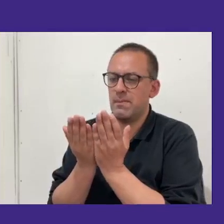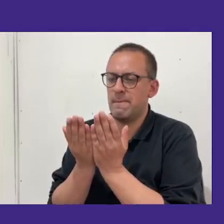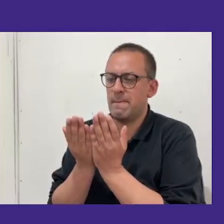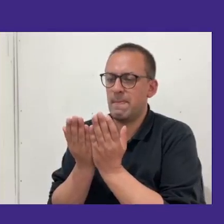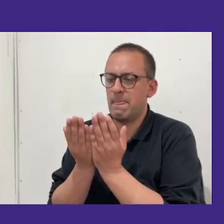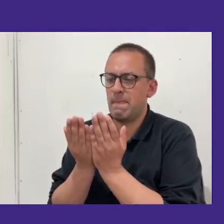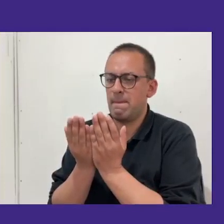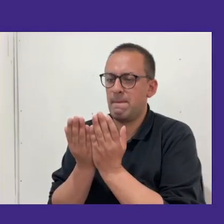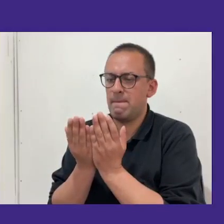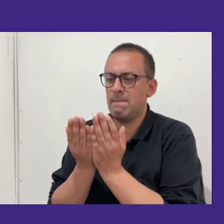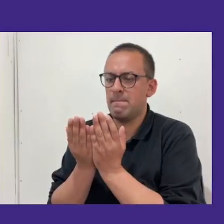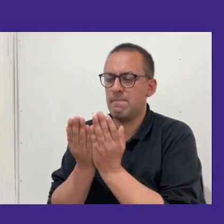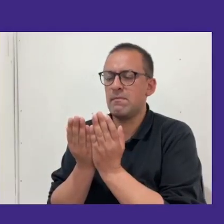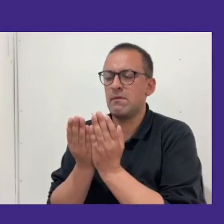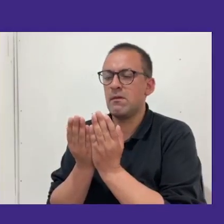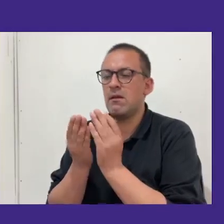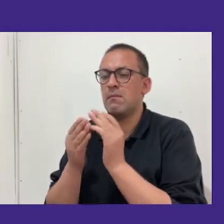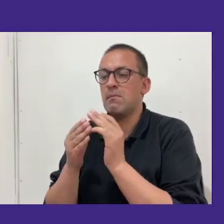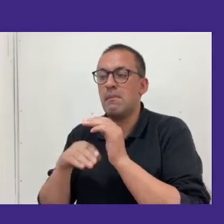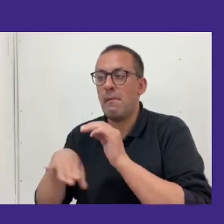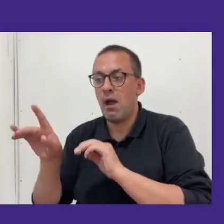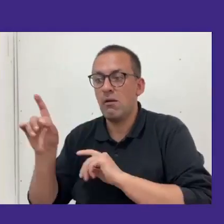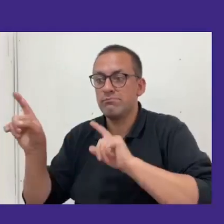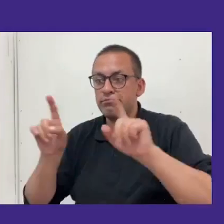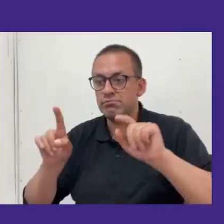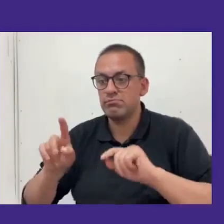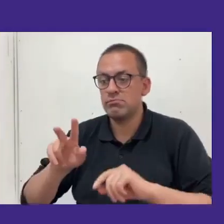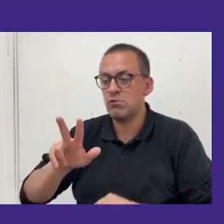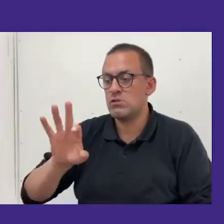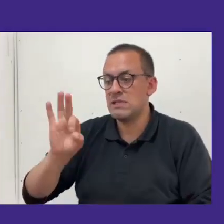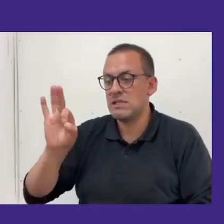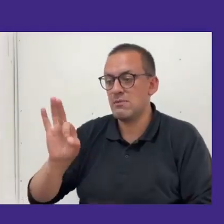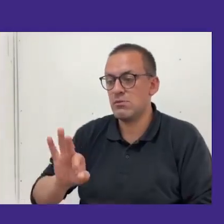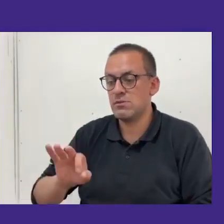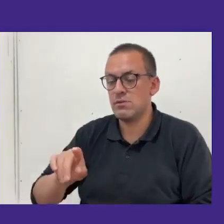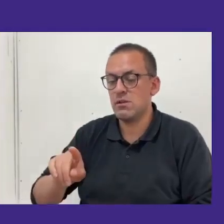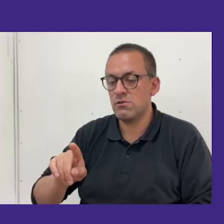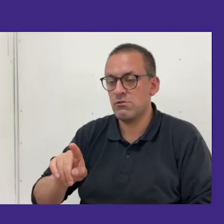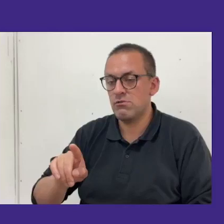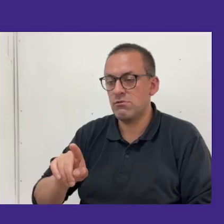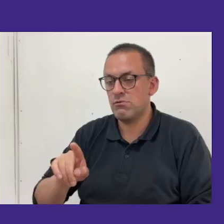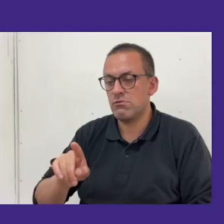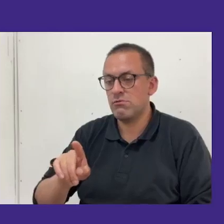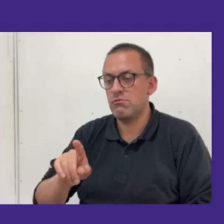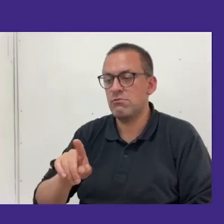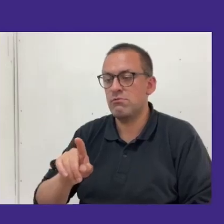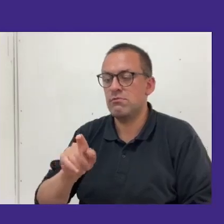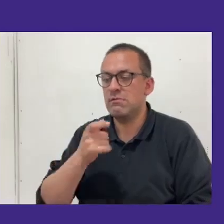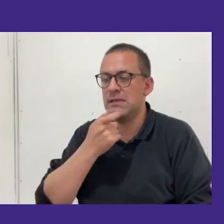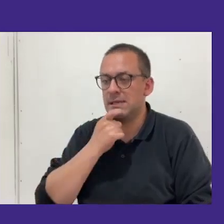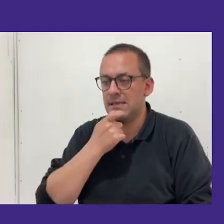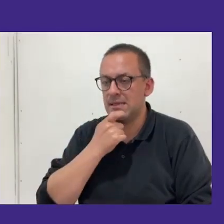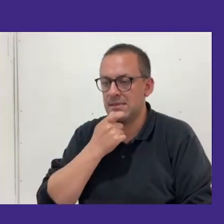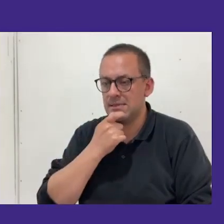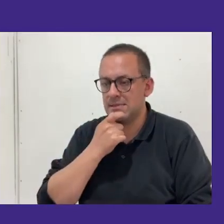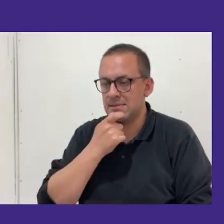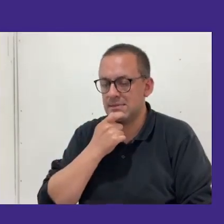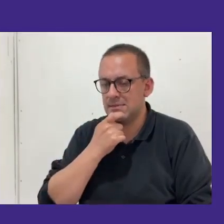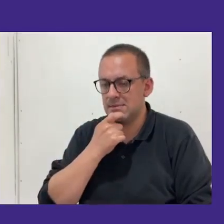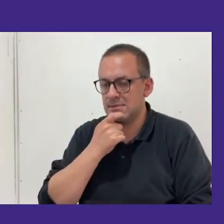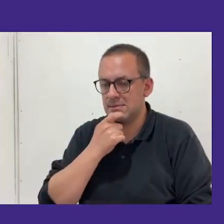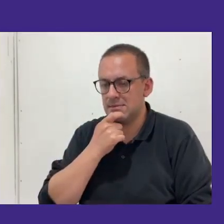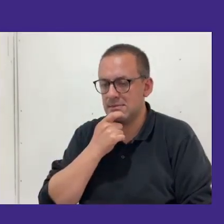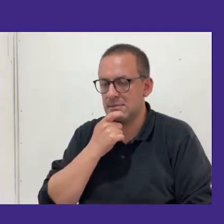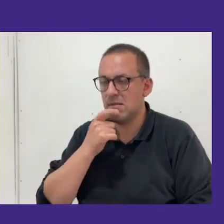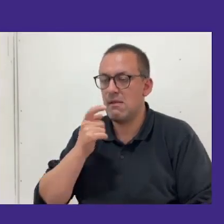Y bueno, predominantemente, 80... Más del 80% maneja el inglés. No hablemos de un alto